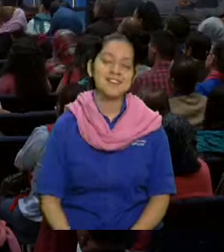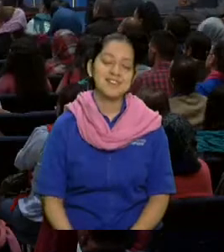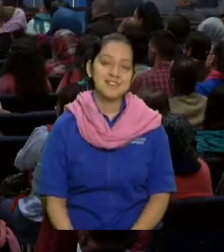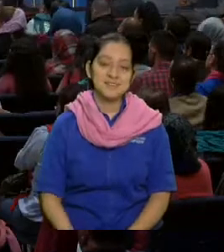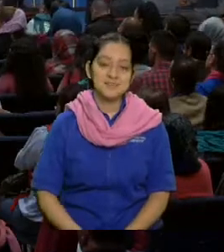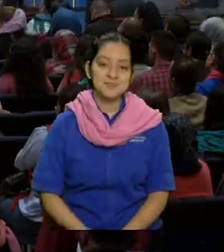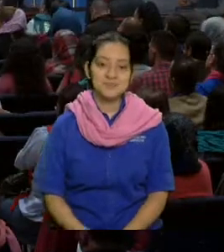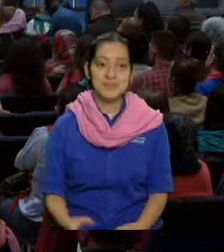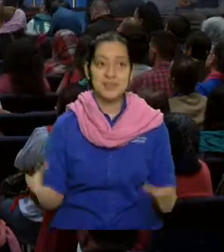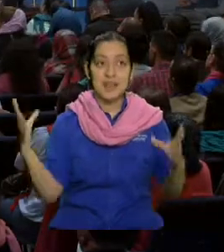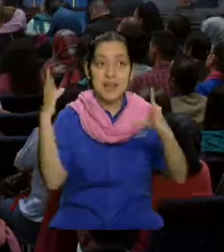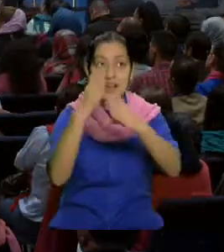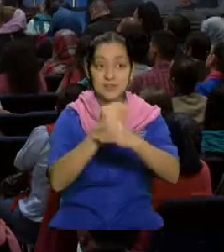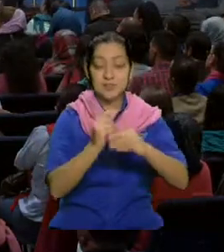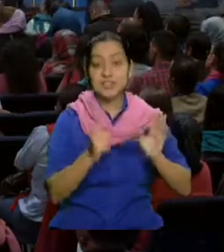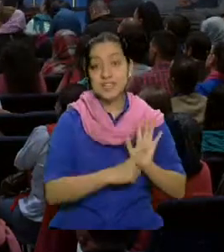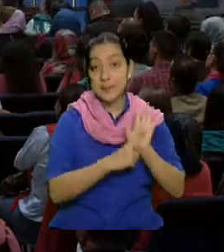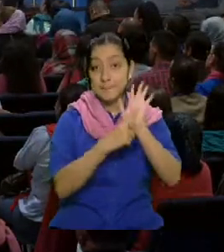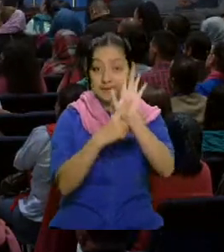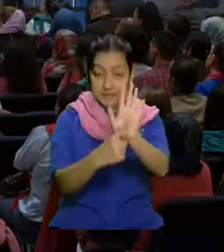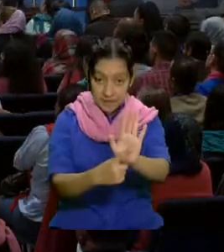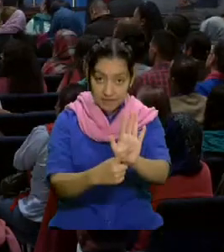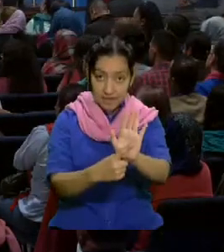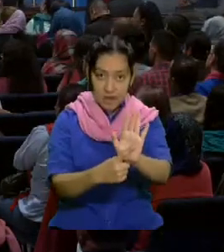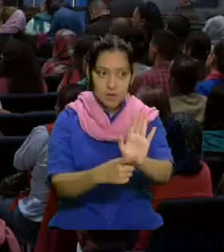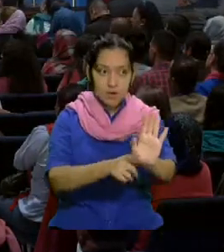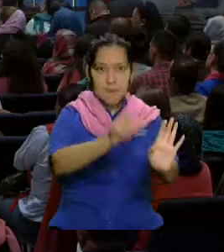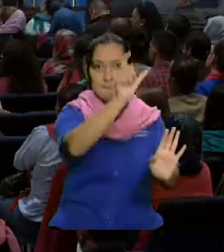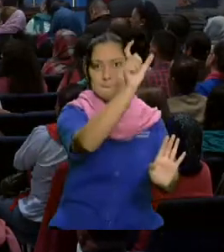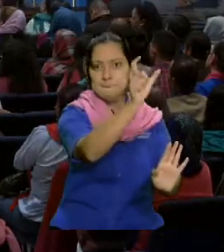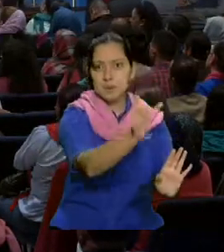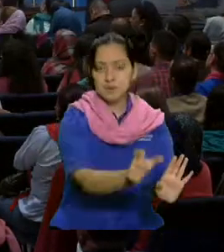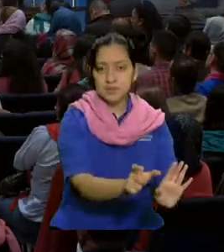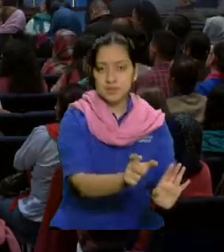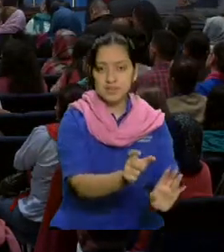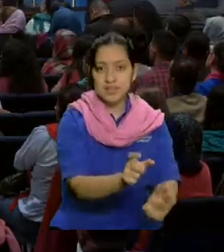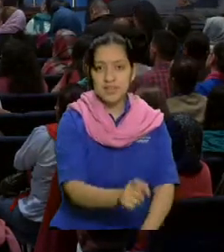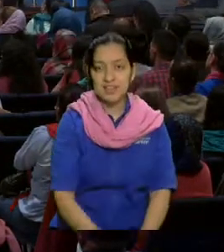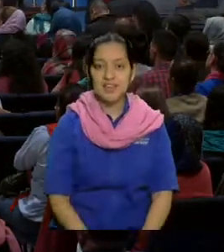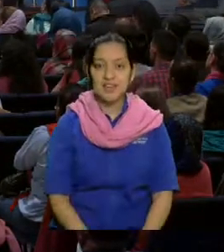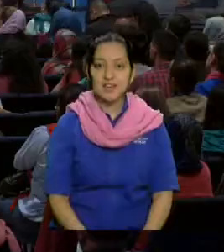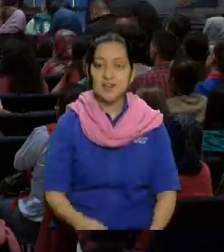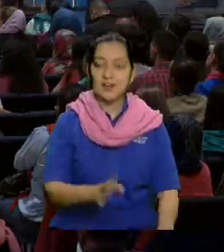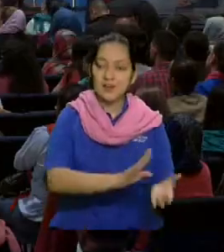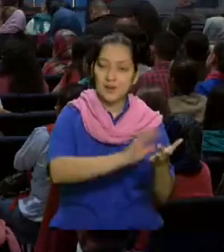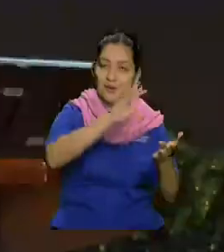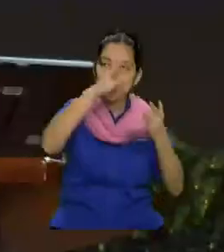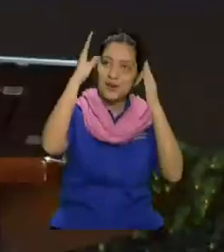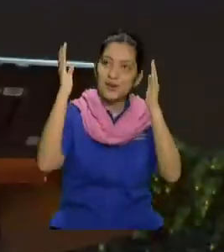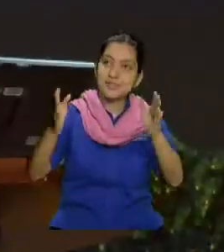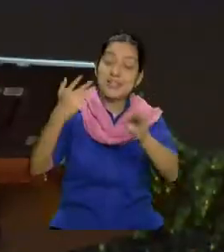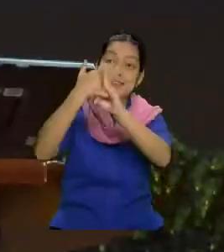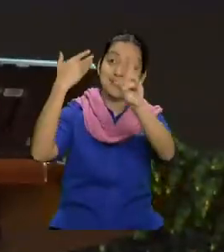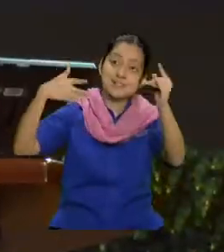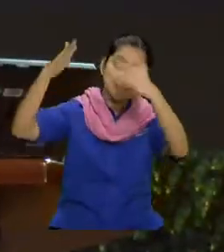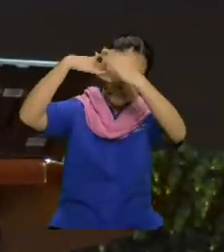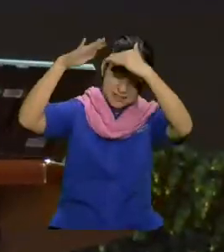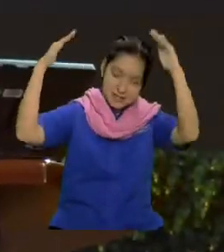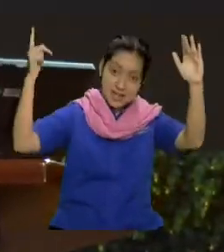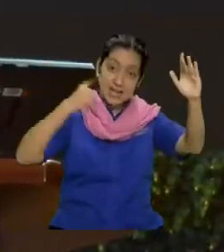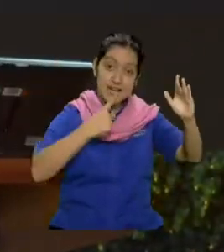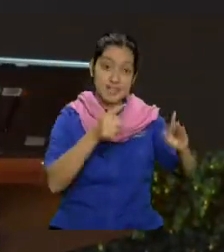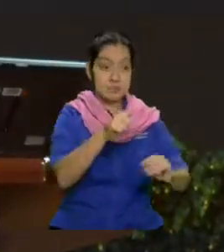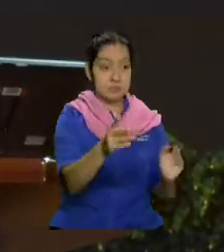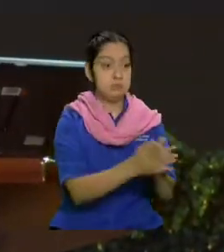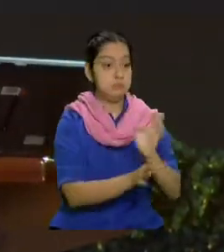en la noche se le presenta una potestad gloriosa enviada desde el cielo y le dice, eres hombre